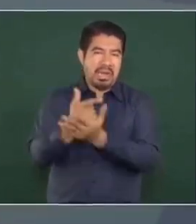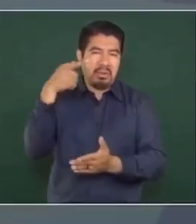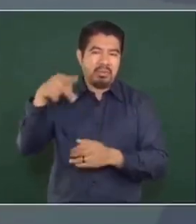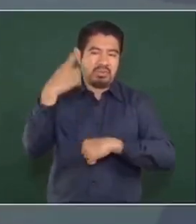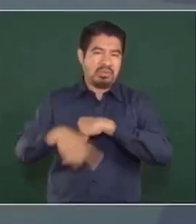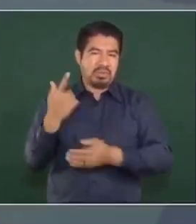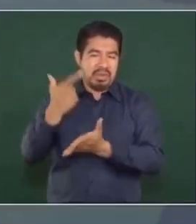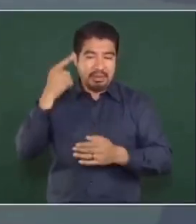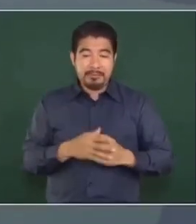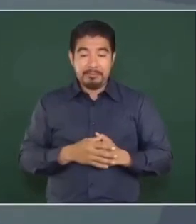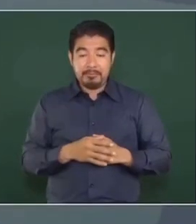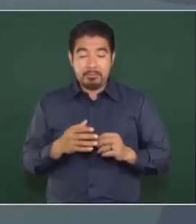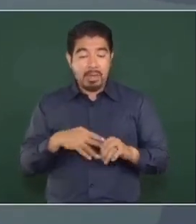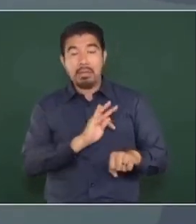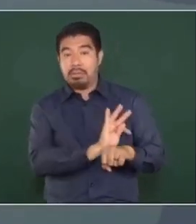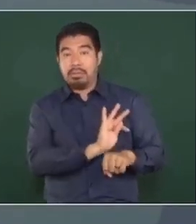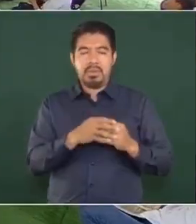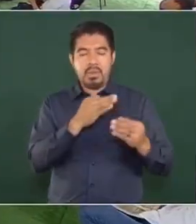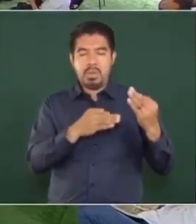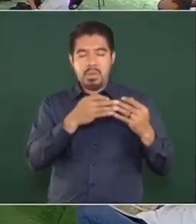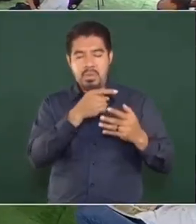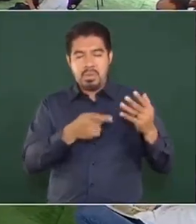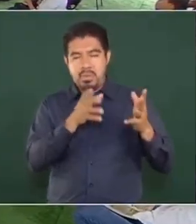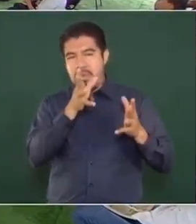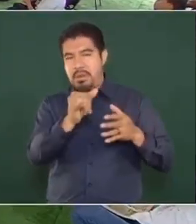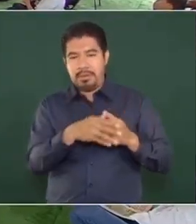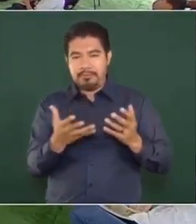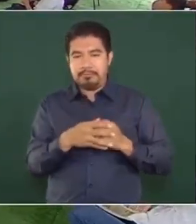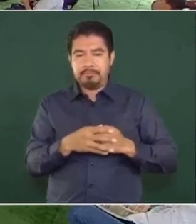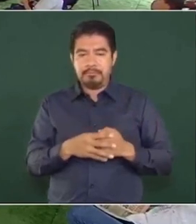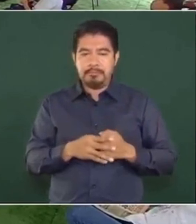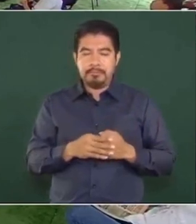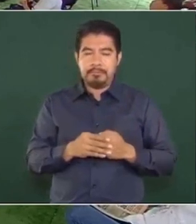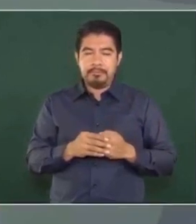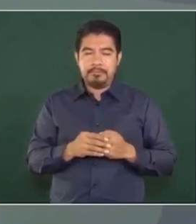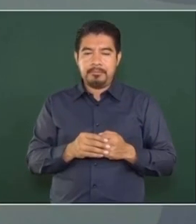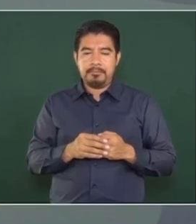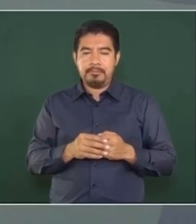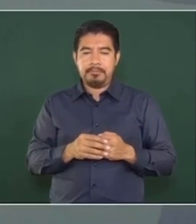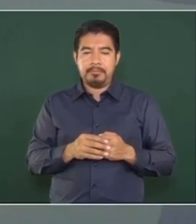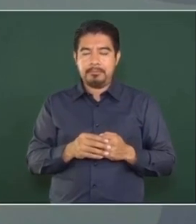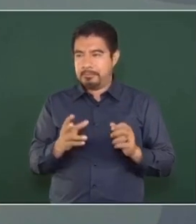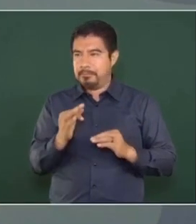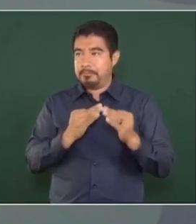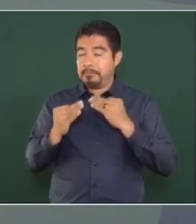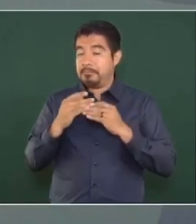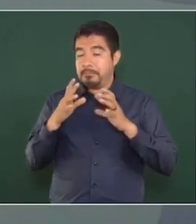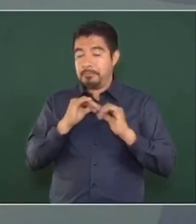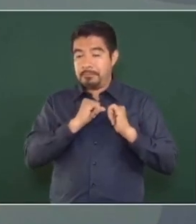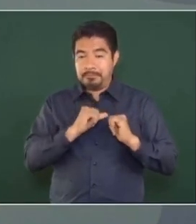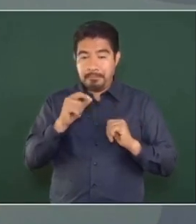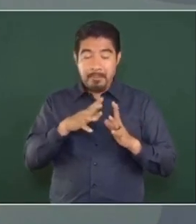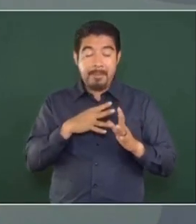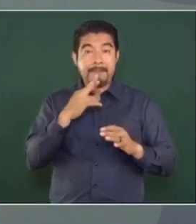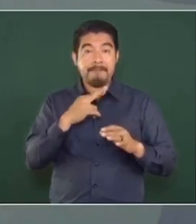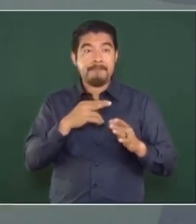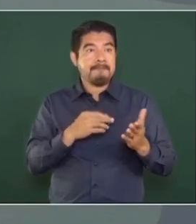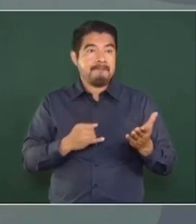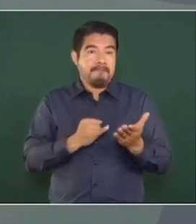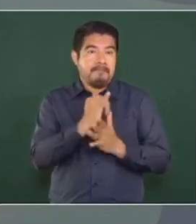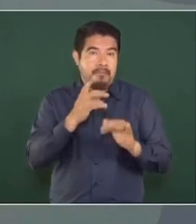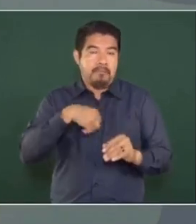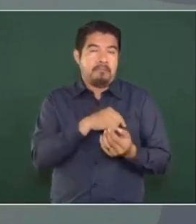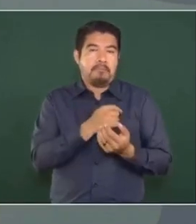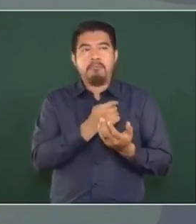mayores. No estoy justificando a la ministra. Y la autoridad competente resuelve. nosotros vamos a